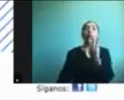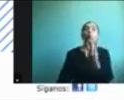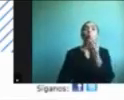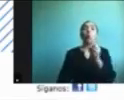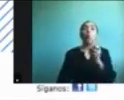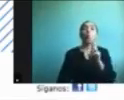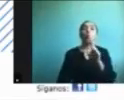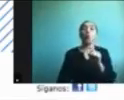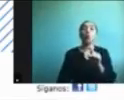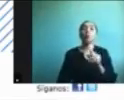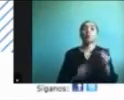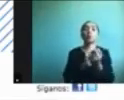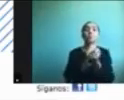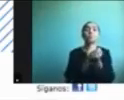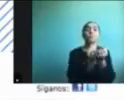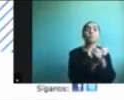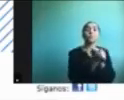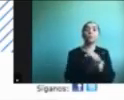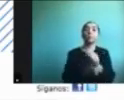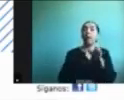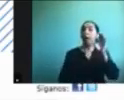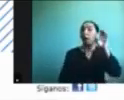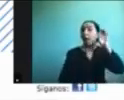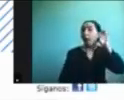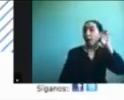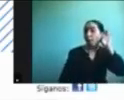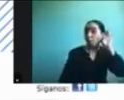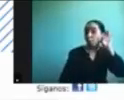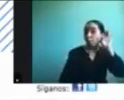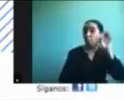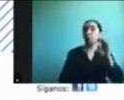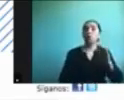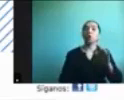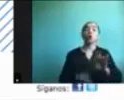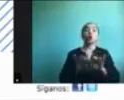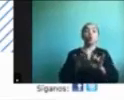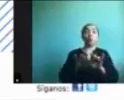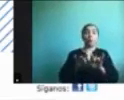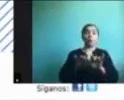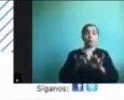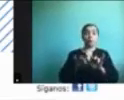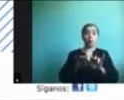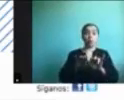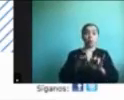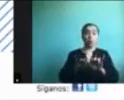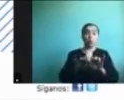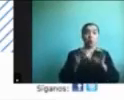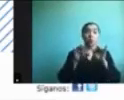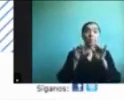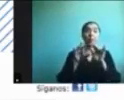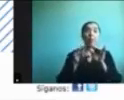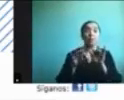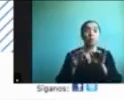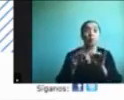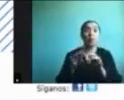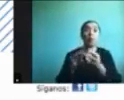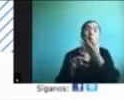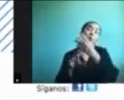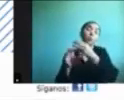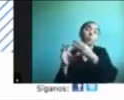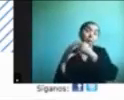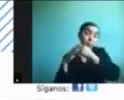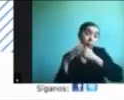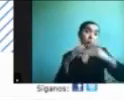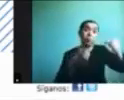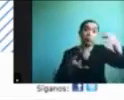audio entonces nosotros mandamos un correo electrónico o desde la misma página web mandamos el documento que necesitamos que nos pasen